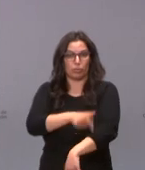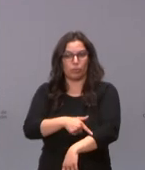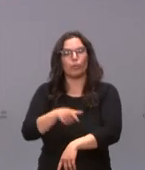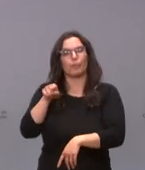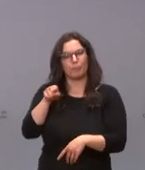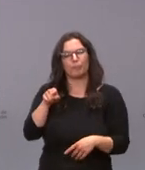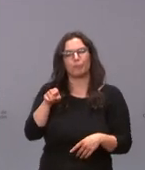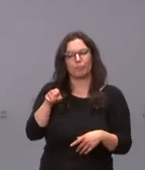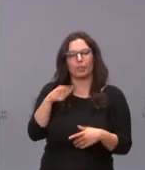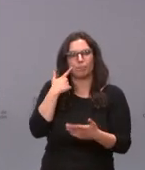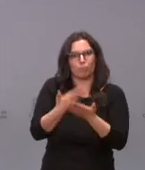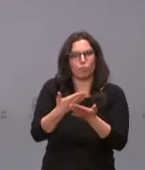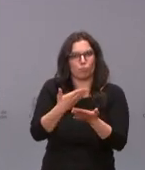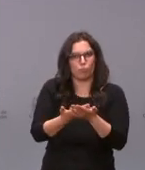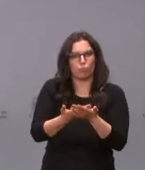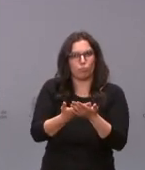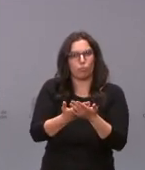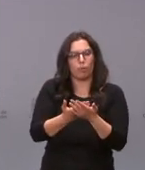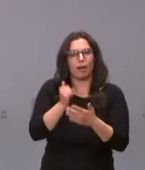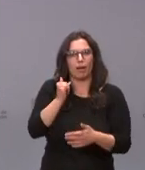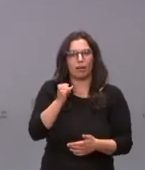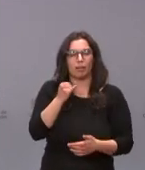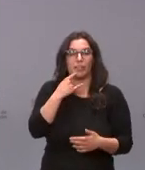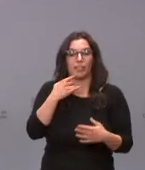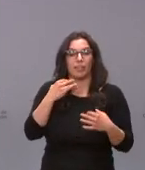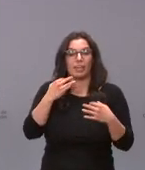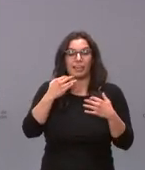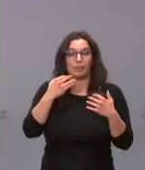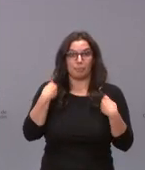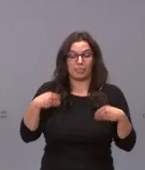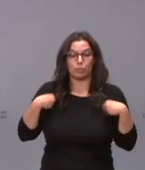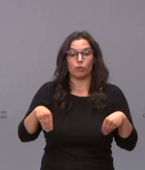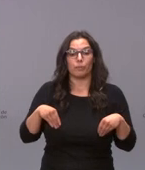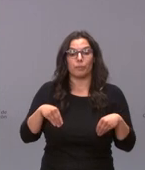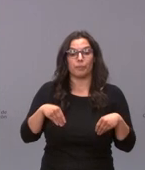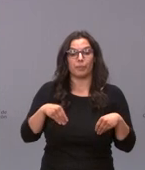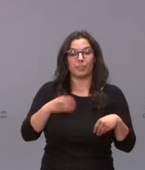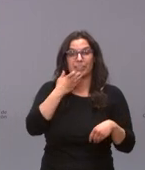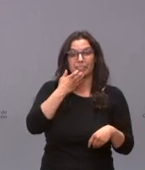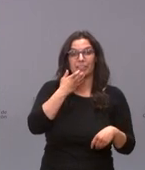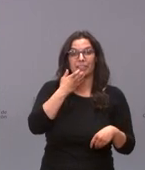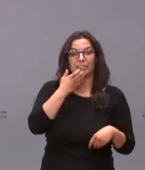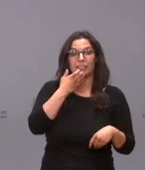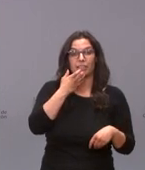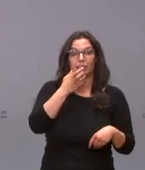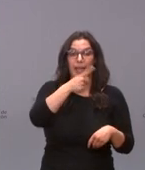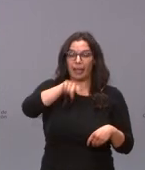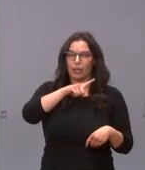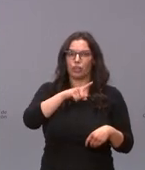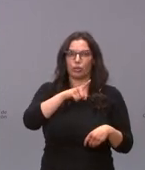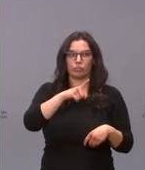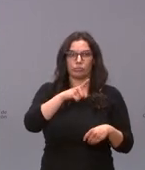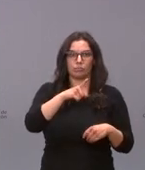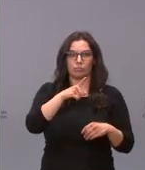también evidencias que nos permitían decir que el efecto en los centros si se tomaban las medidas de